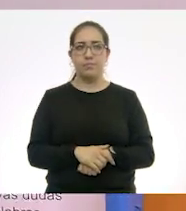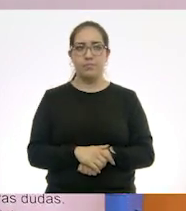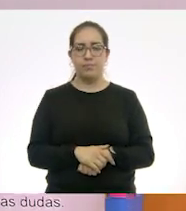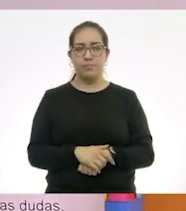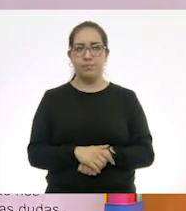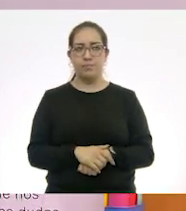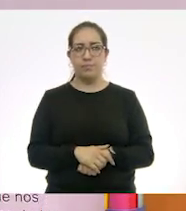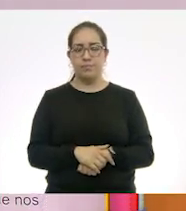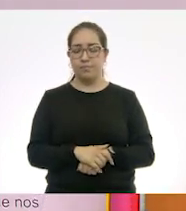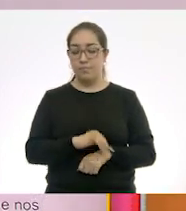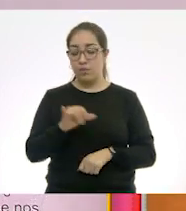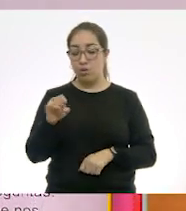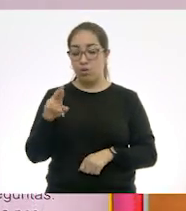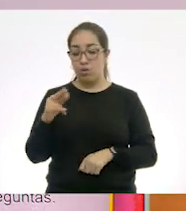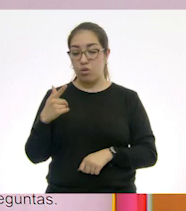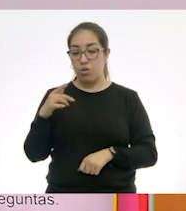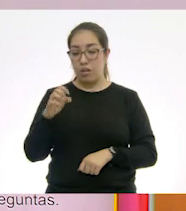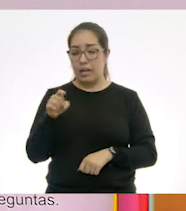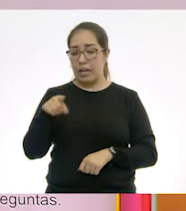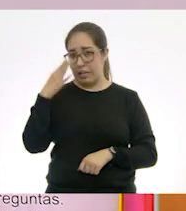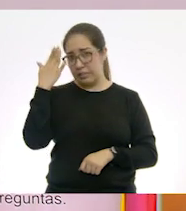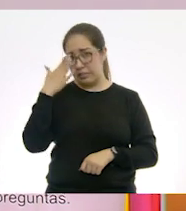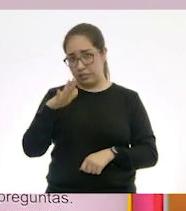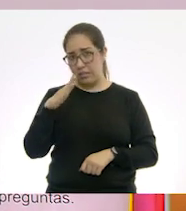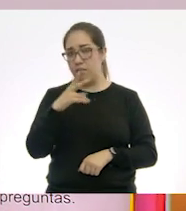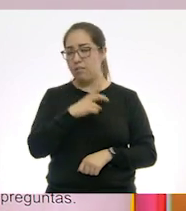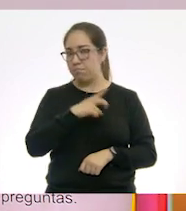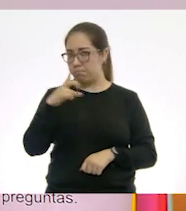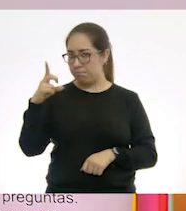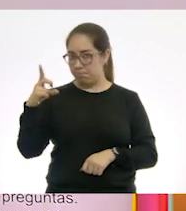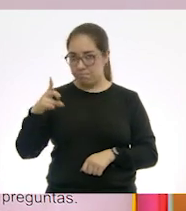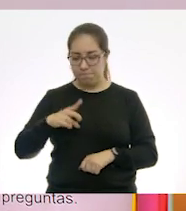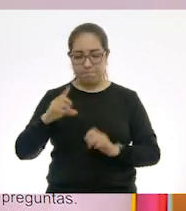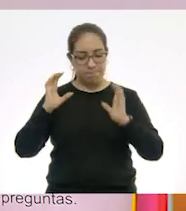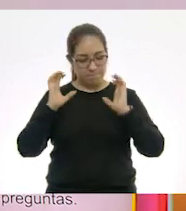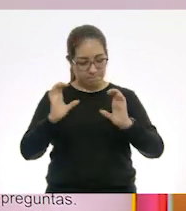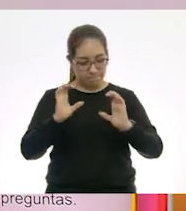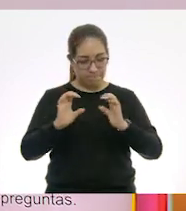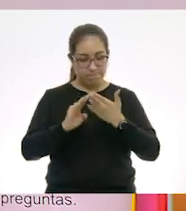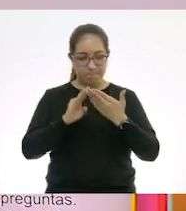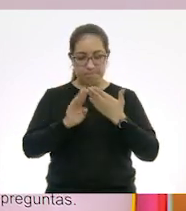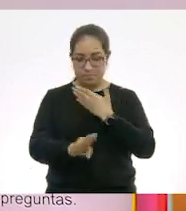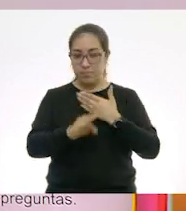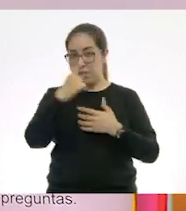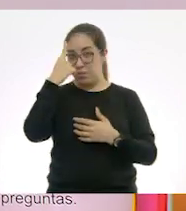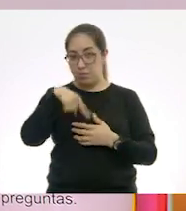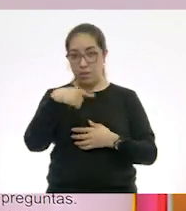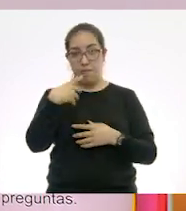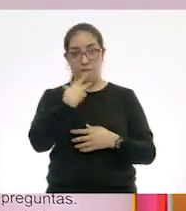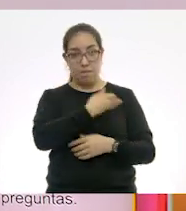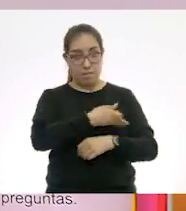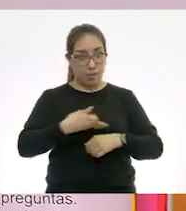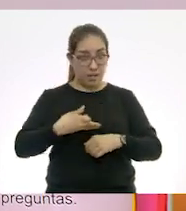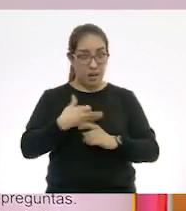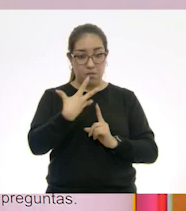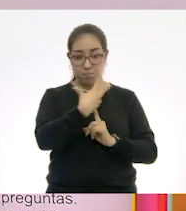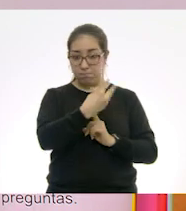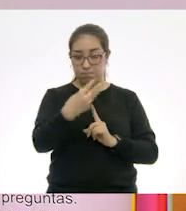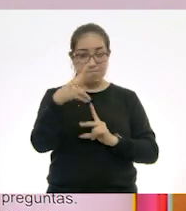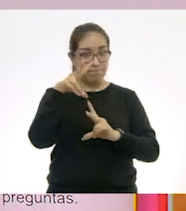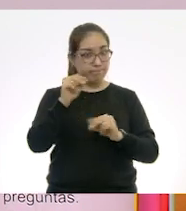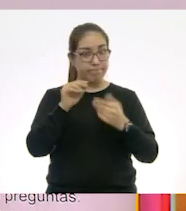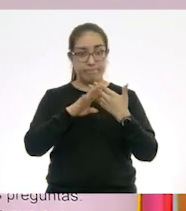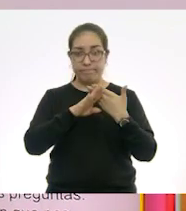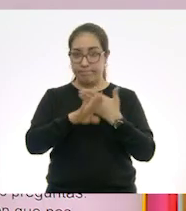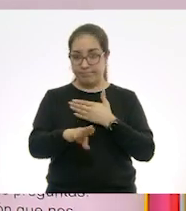Jorge, sabe que hay que prevenirnos bien para no contagiar a nuestra familia. Eso lo ha